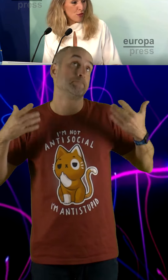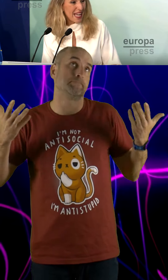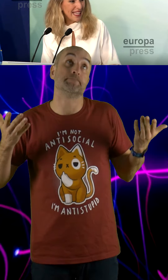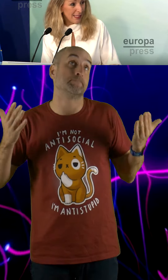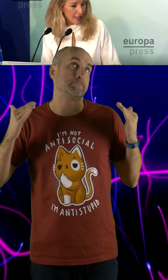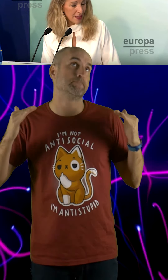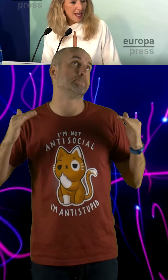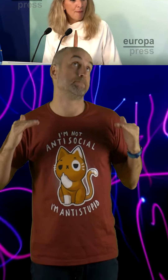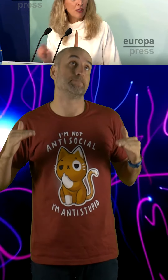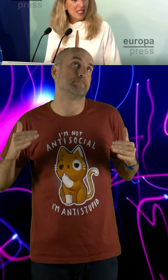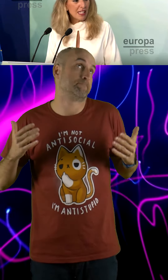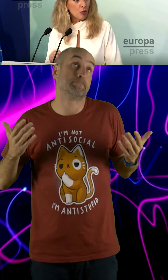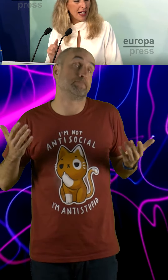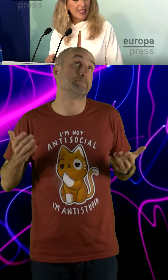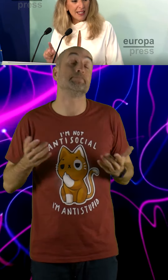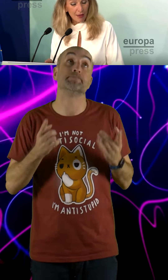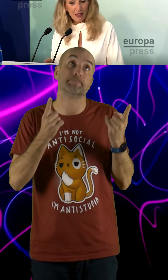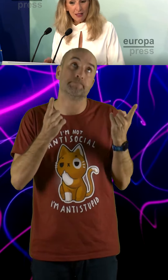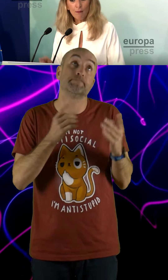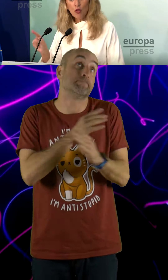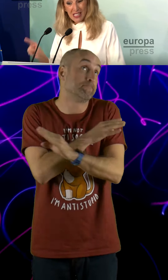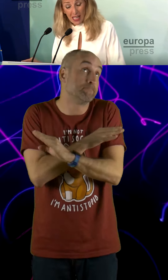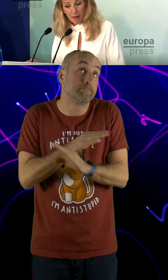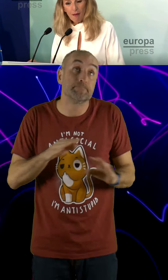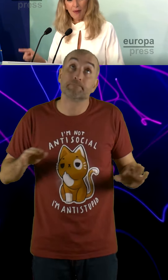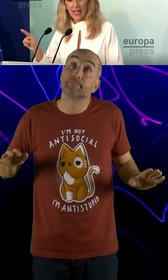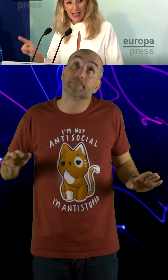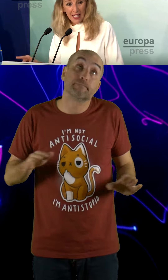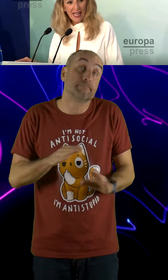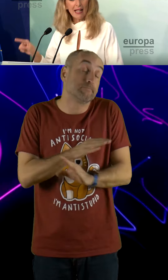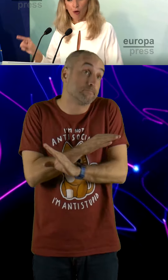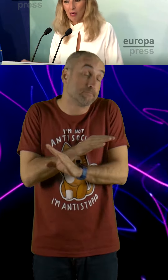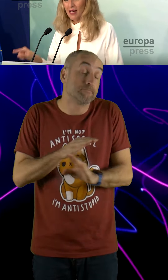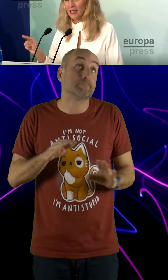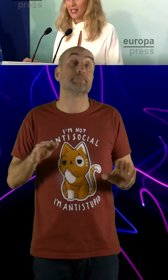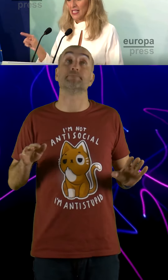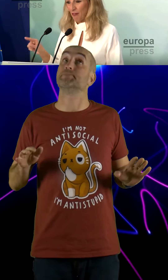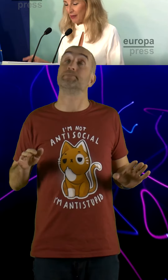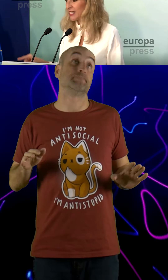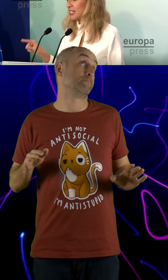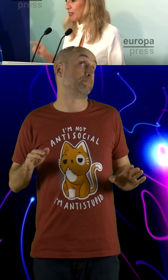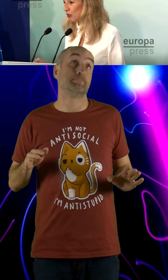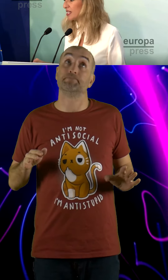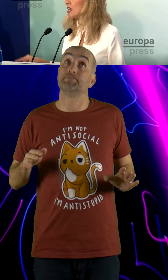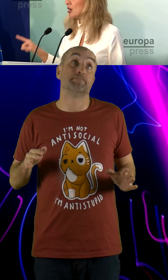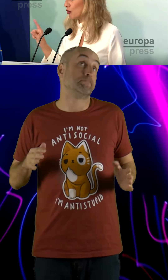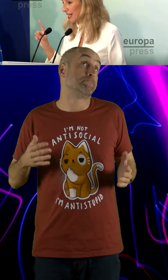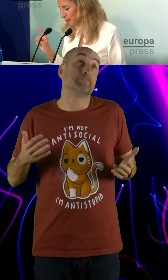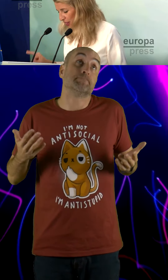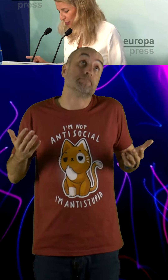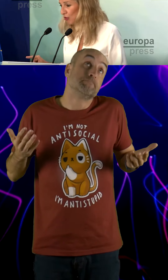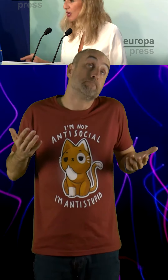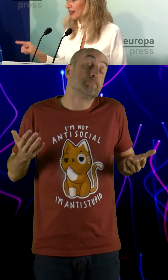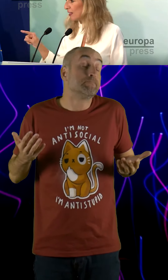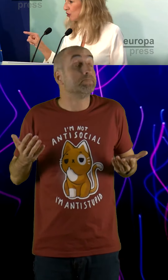bajemos el IVA, pero insisto, bajar el IVA no sirve para arreglar el problema que tienen las familias españolas con el